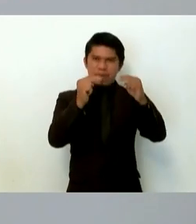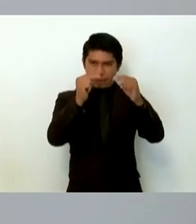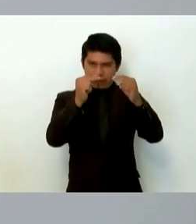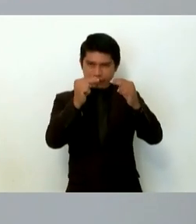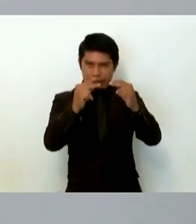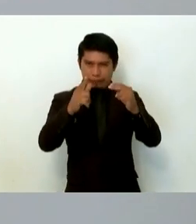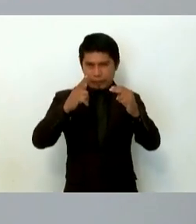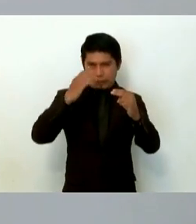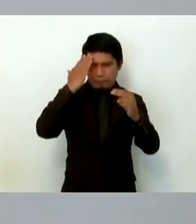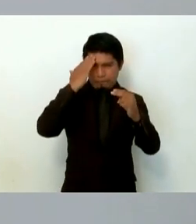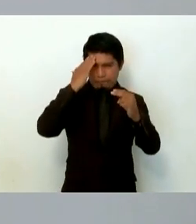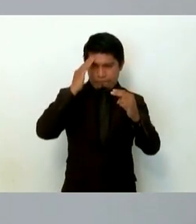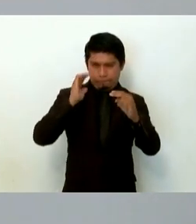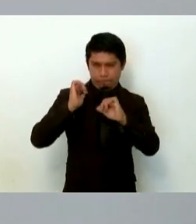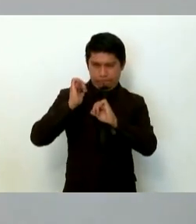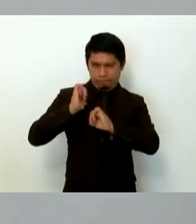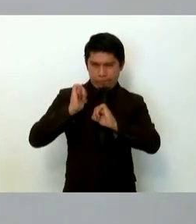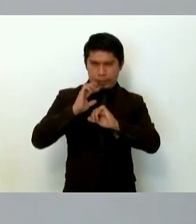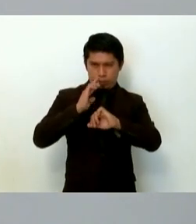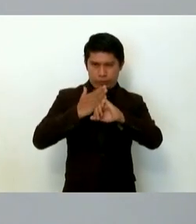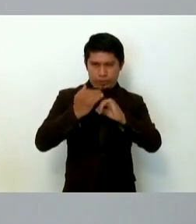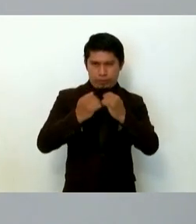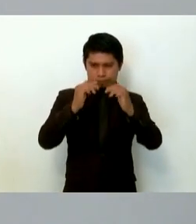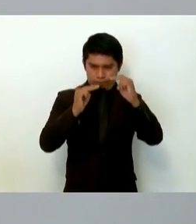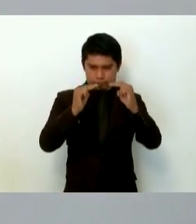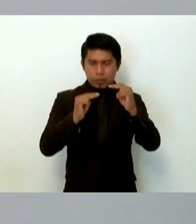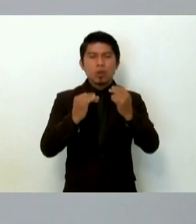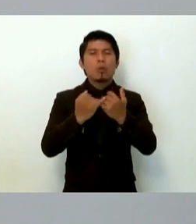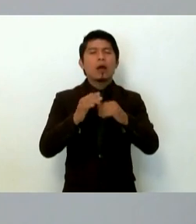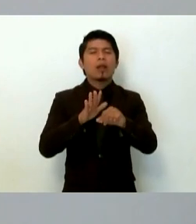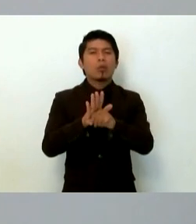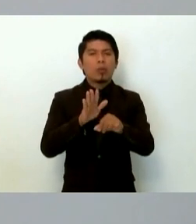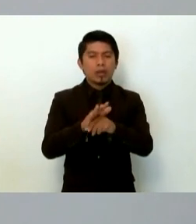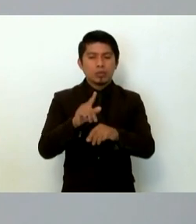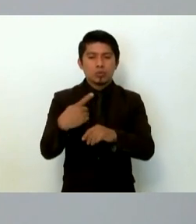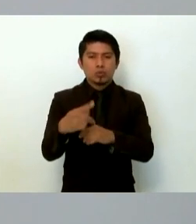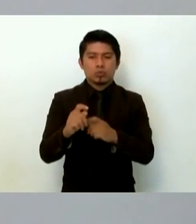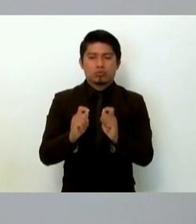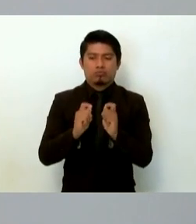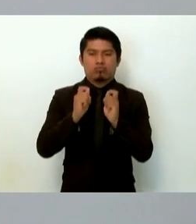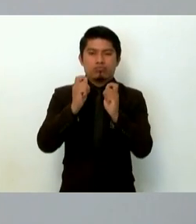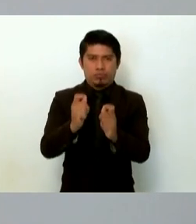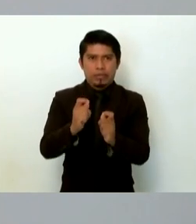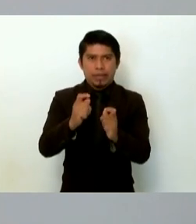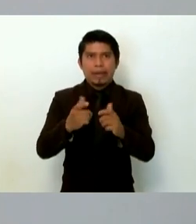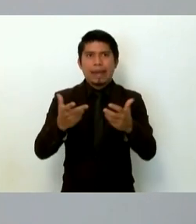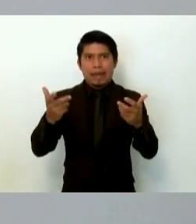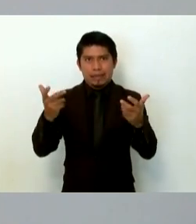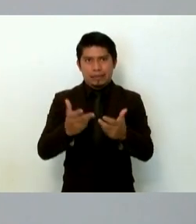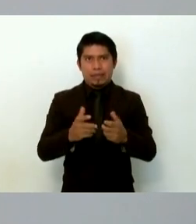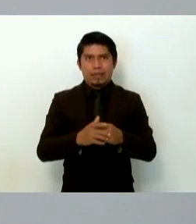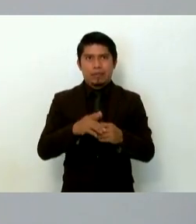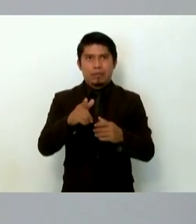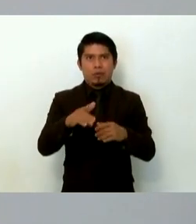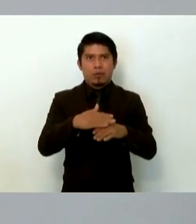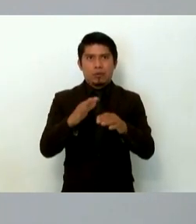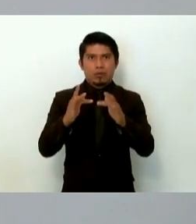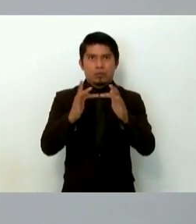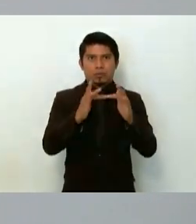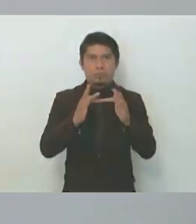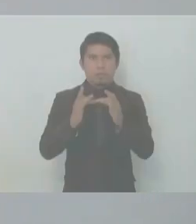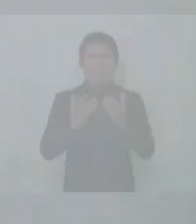batallón la que sigue sino también cuáles son las funciones que desempeñaran los lazos